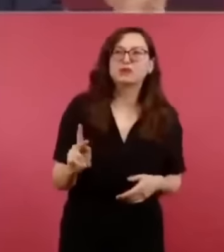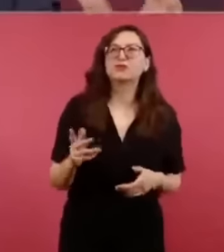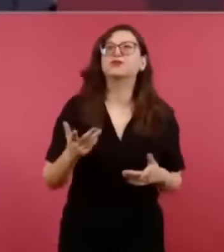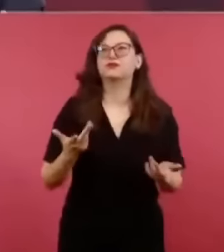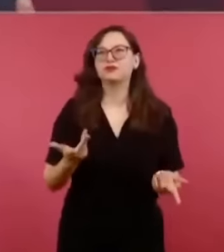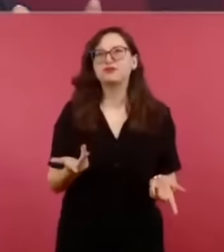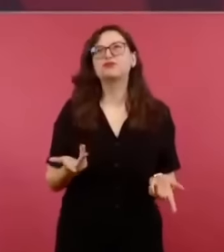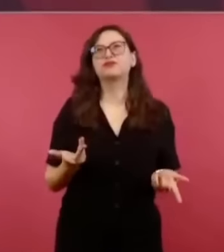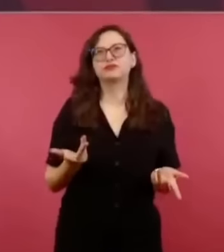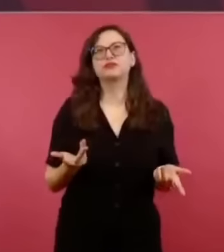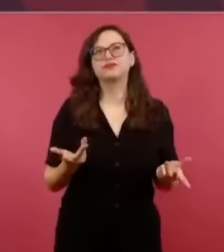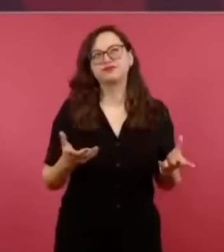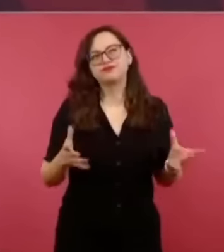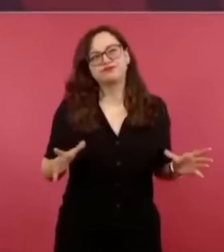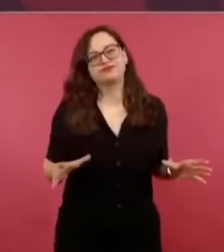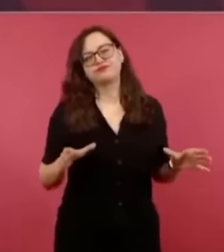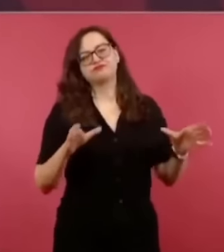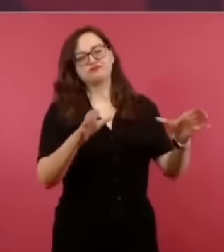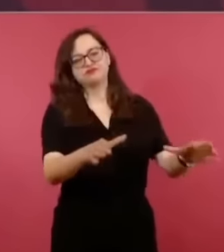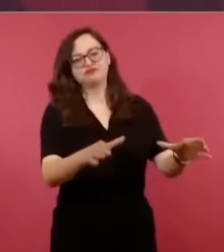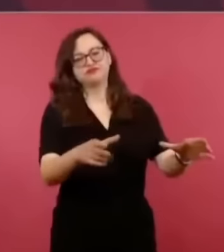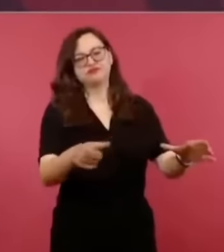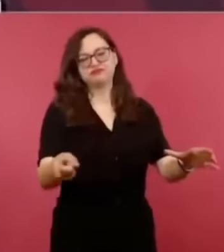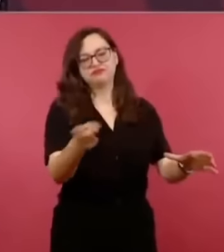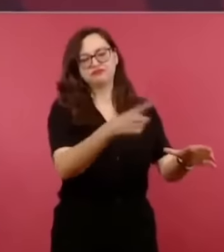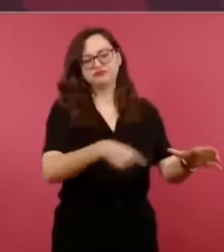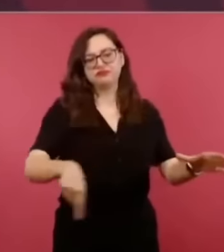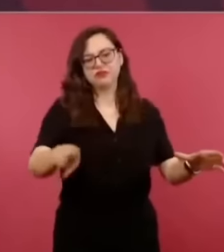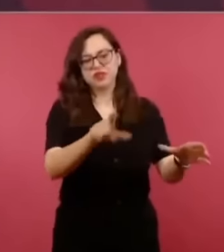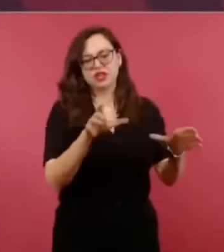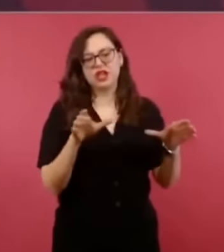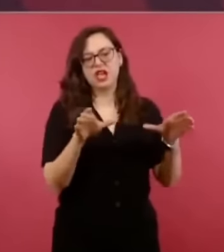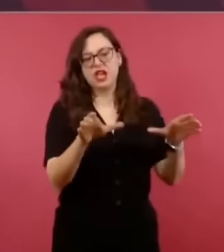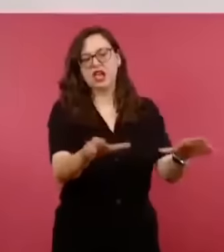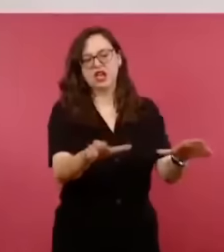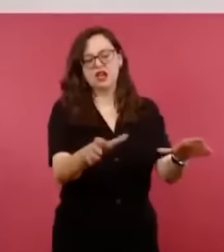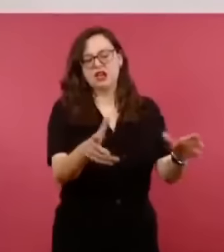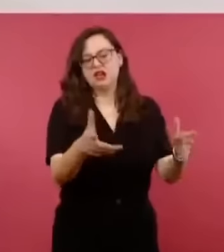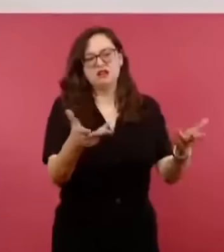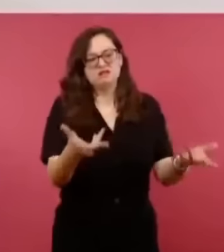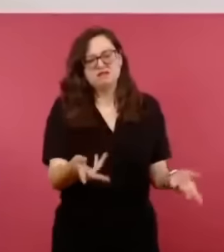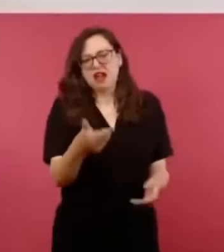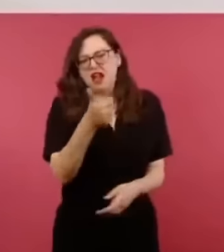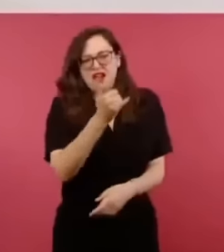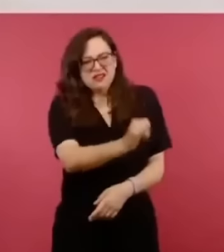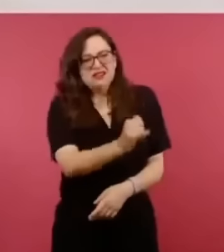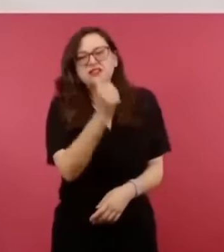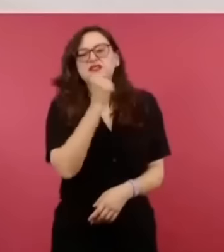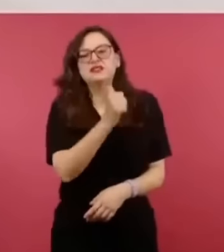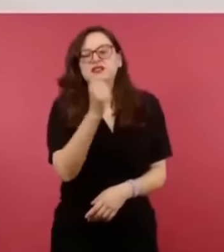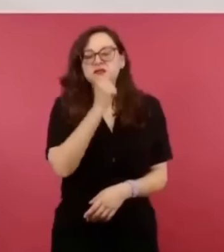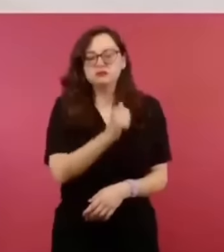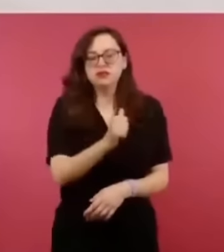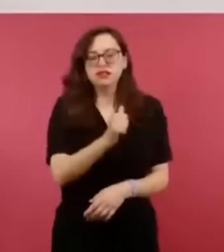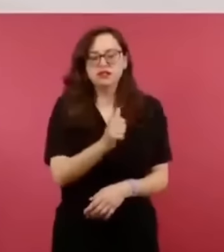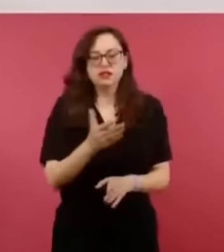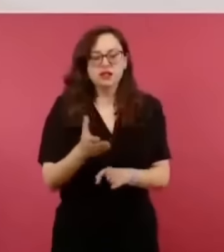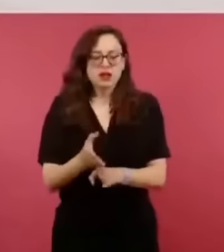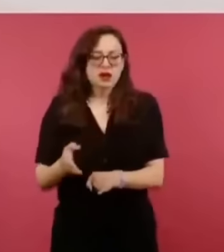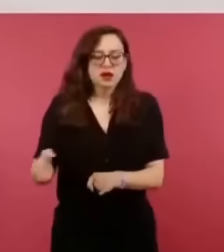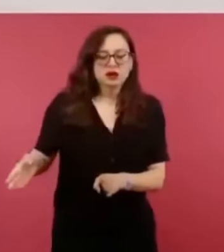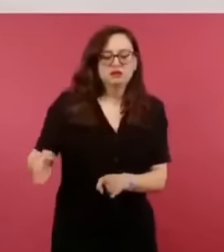que se constituyó durante el periodo neoliberal o